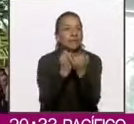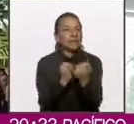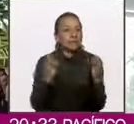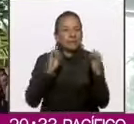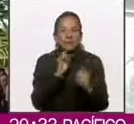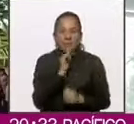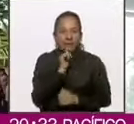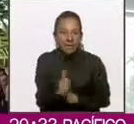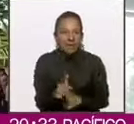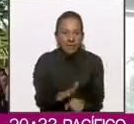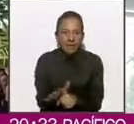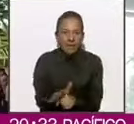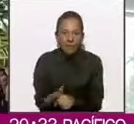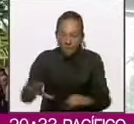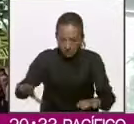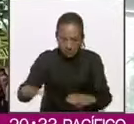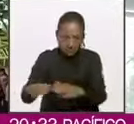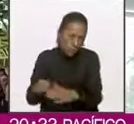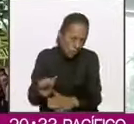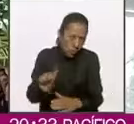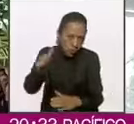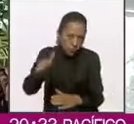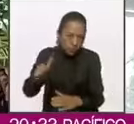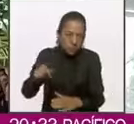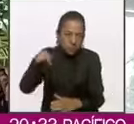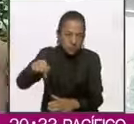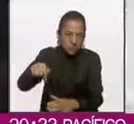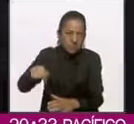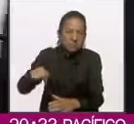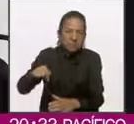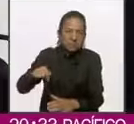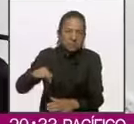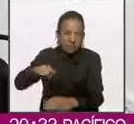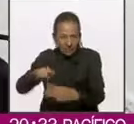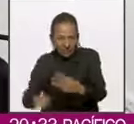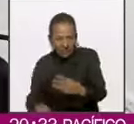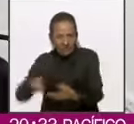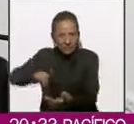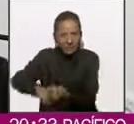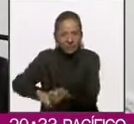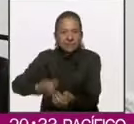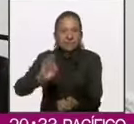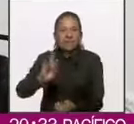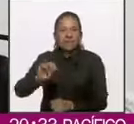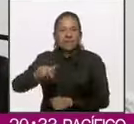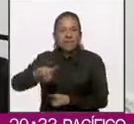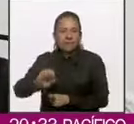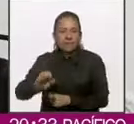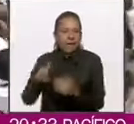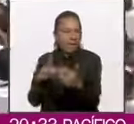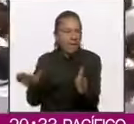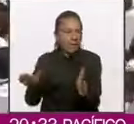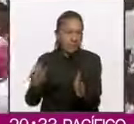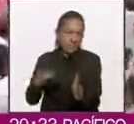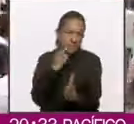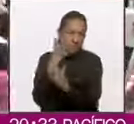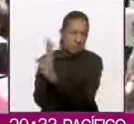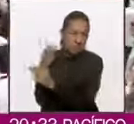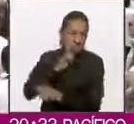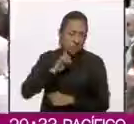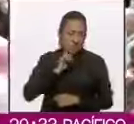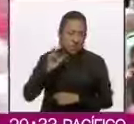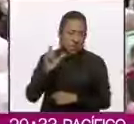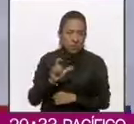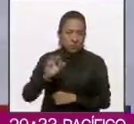amplio, el opositor ha dicho Xochitl Galvez que lo reciben con gusto, pero no como